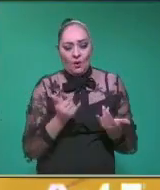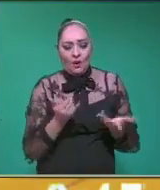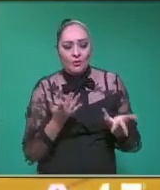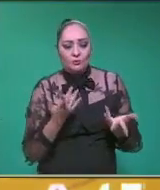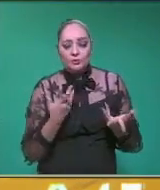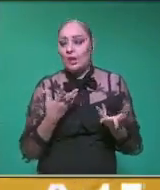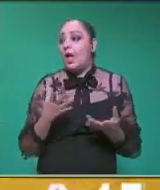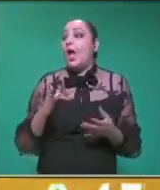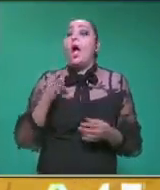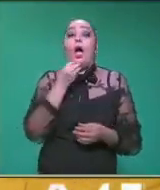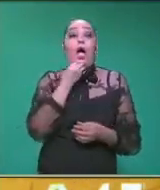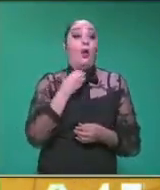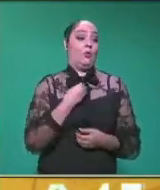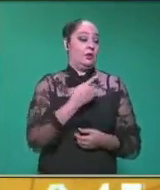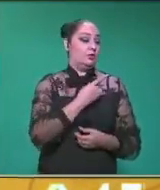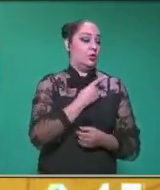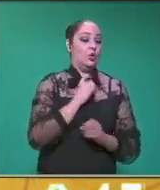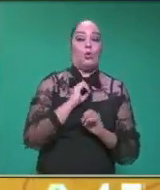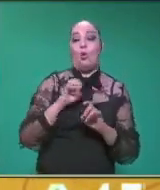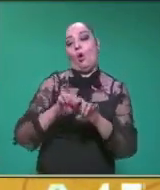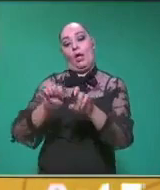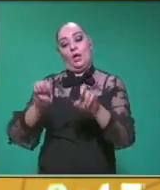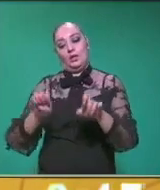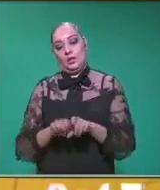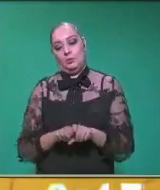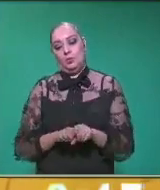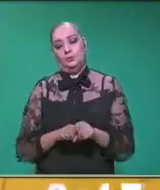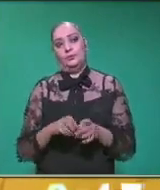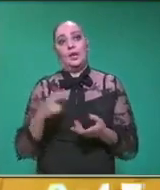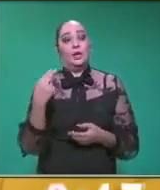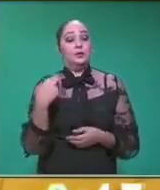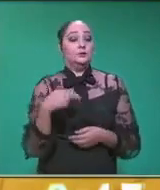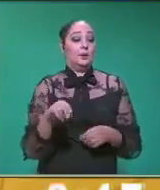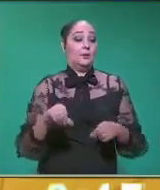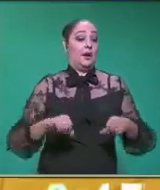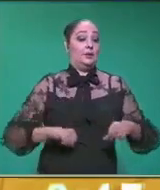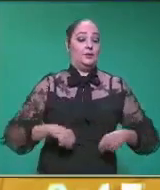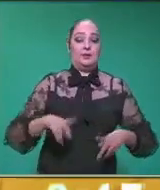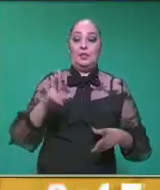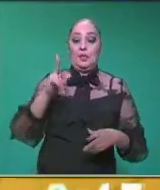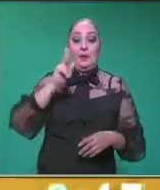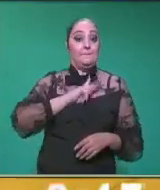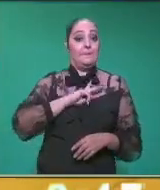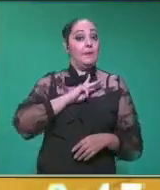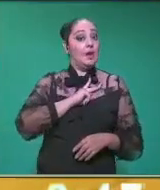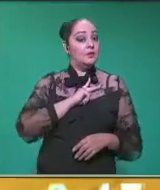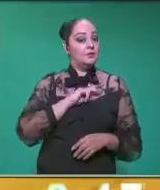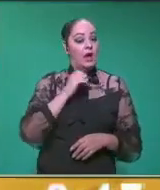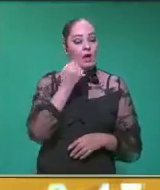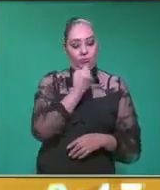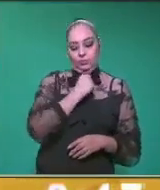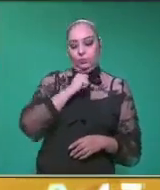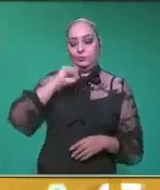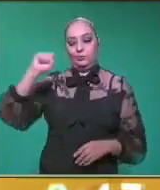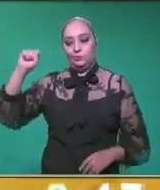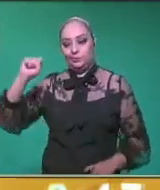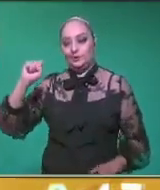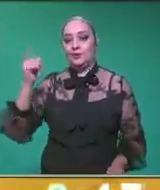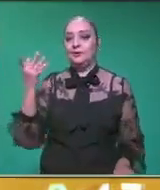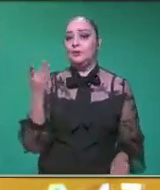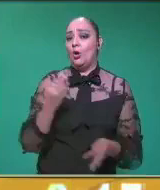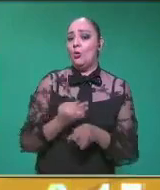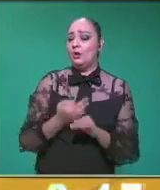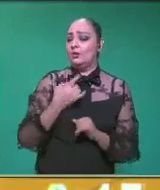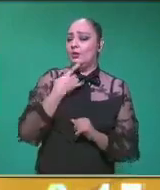colectivos. Y la actividad lleva por nombre Mis habilidades. Y lo comentó mi